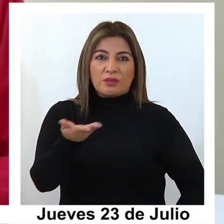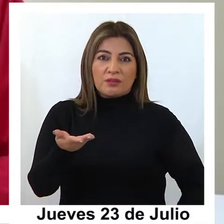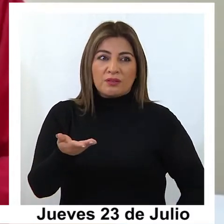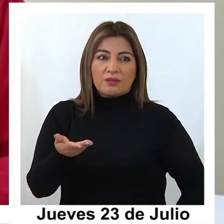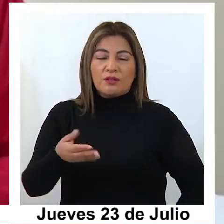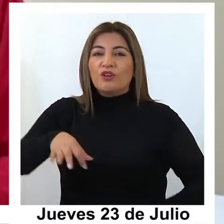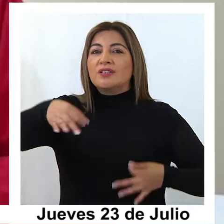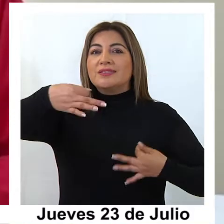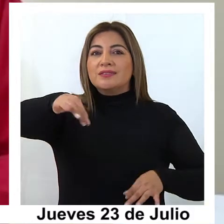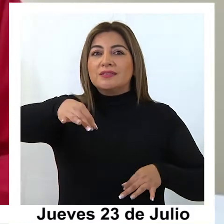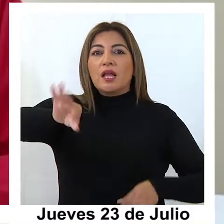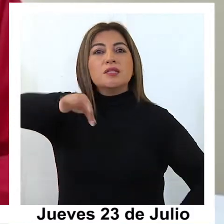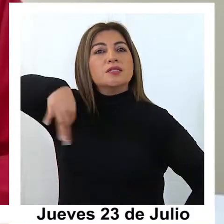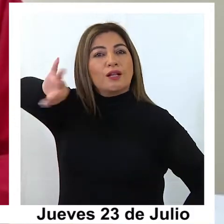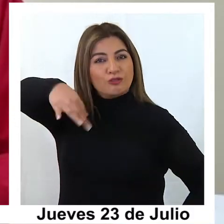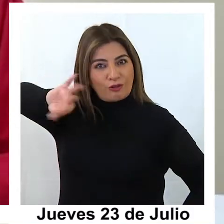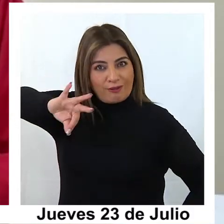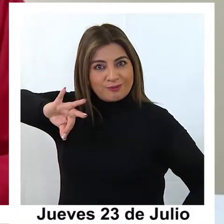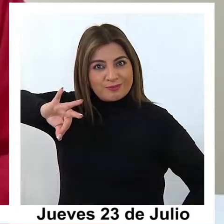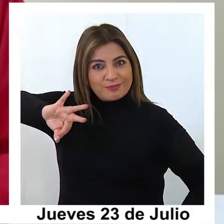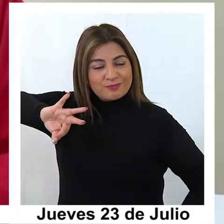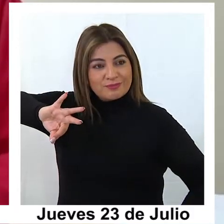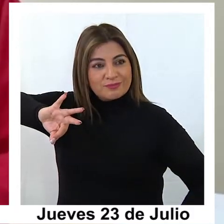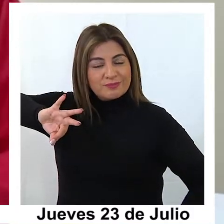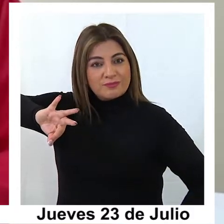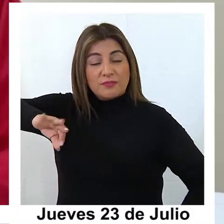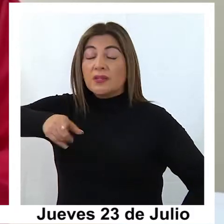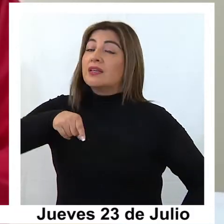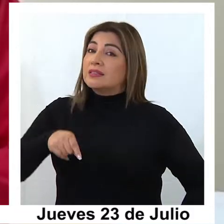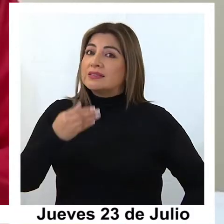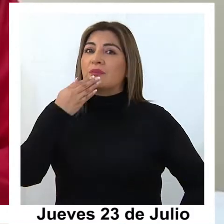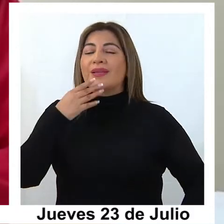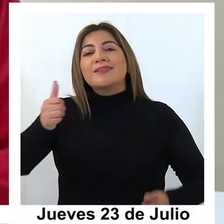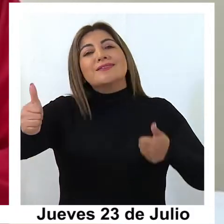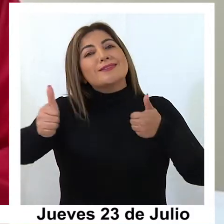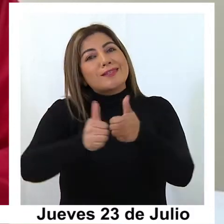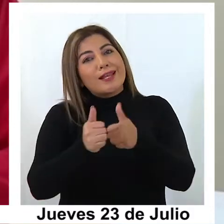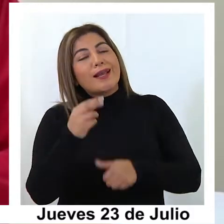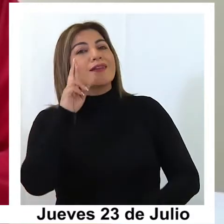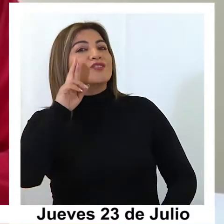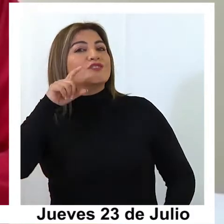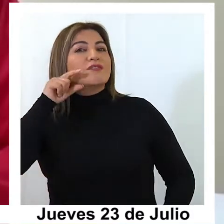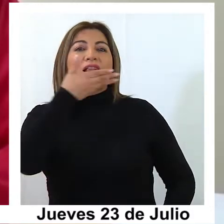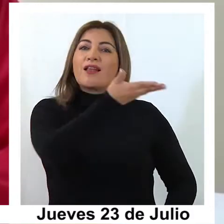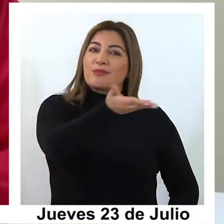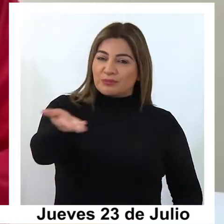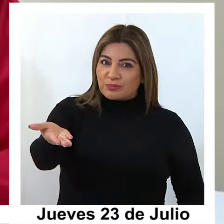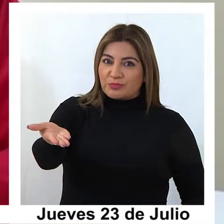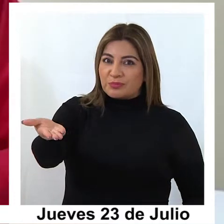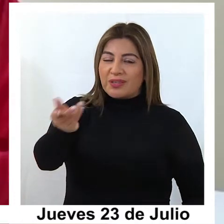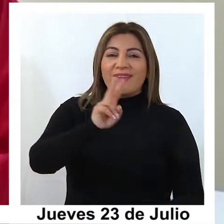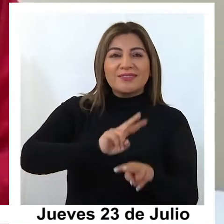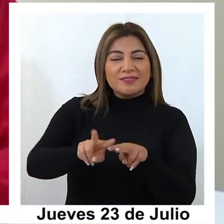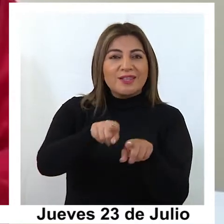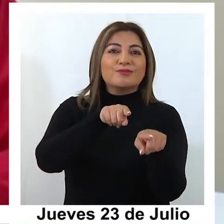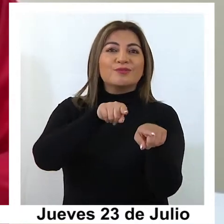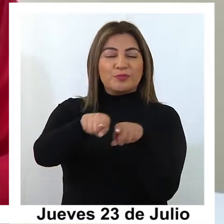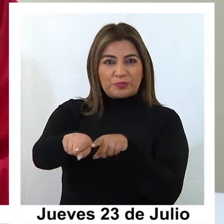como certificado de soltería. Preocupados de seguir acercando el Registro Civil a las personas y de estar